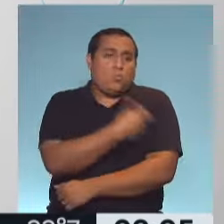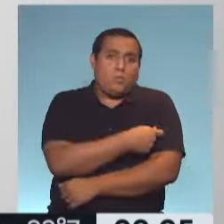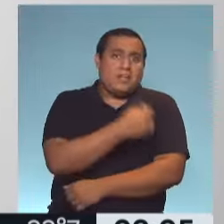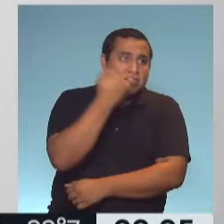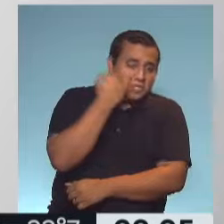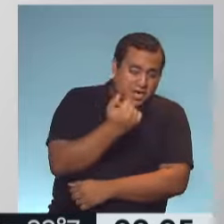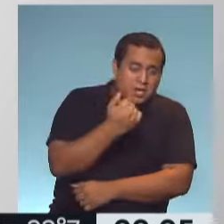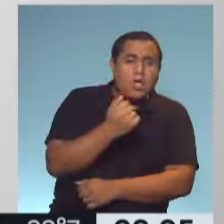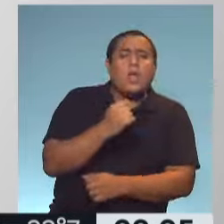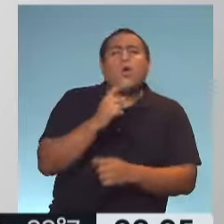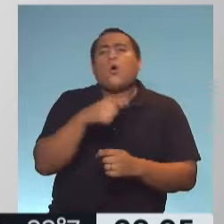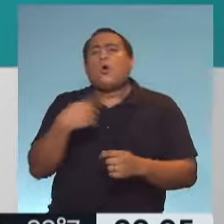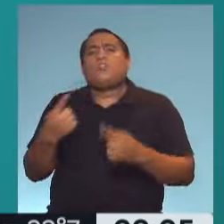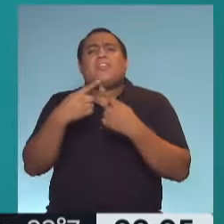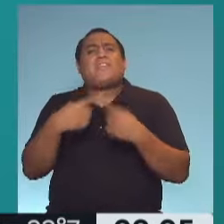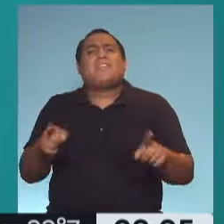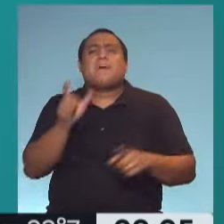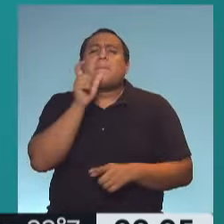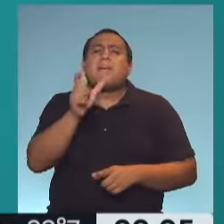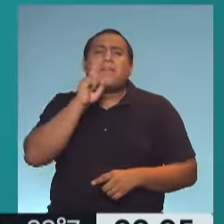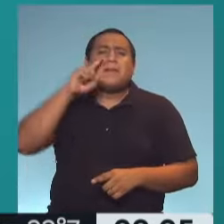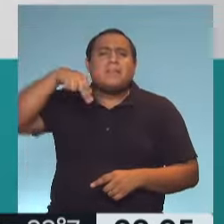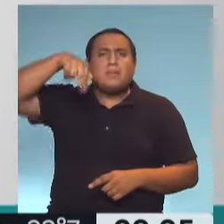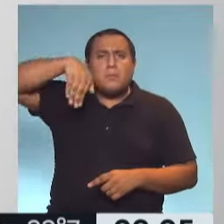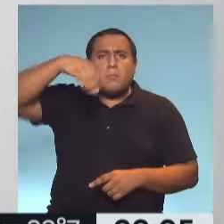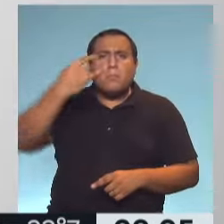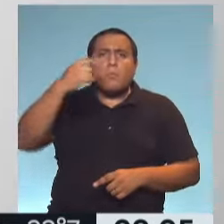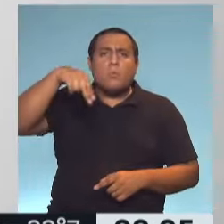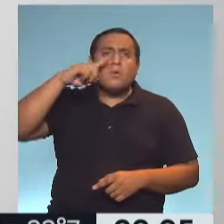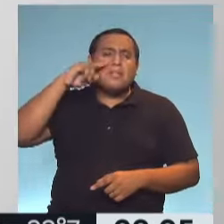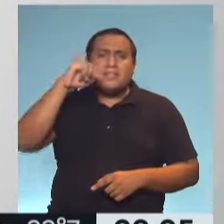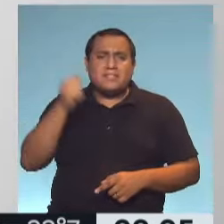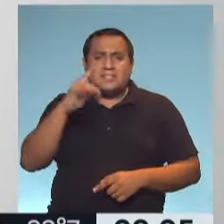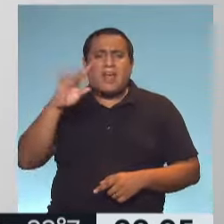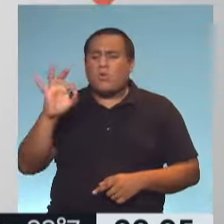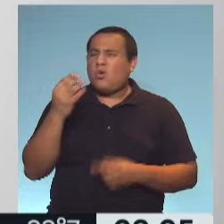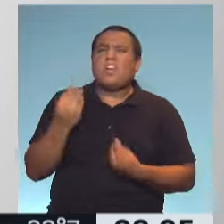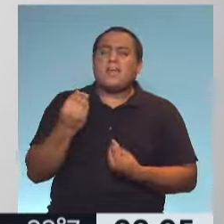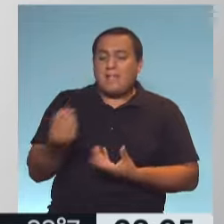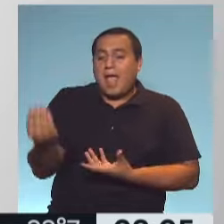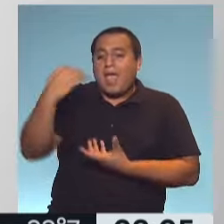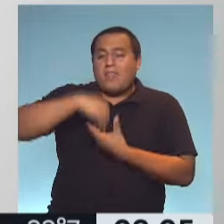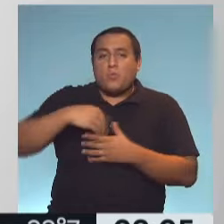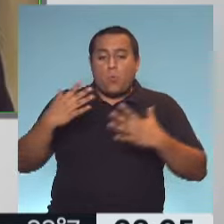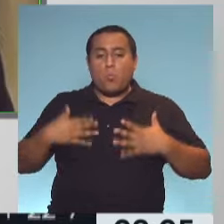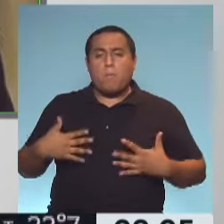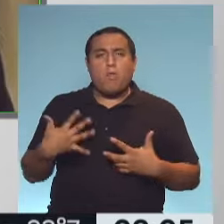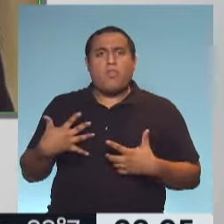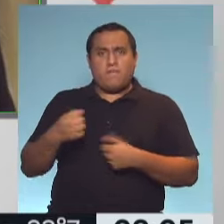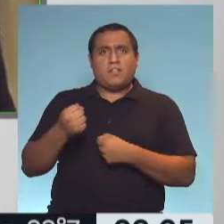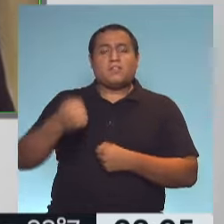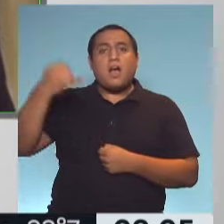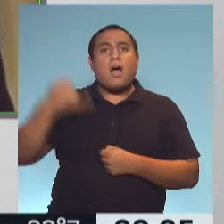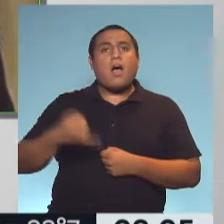inmunizado. Inmunizado es aquella persona que ha adquirido o ha generado los anticuerpos, que tienen un nivel protector, que le